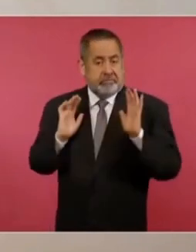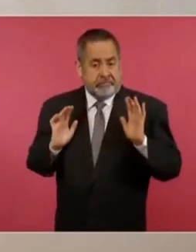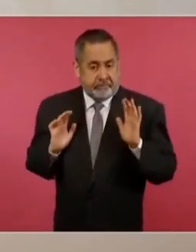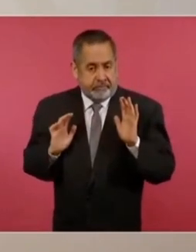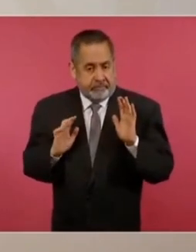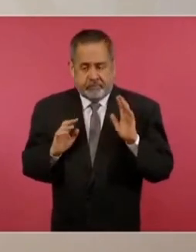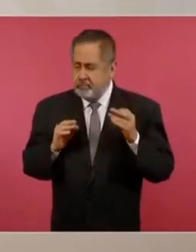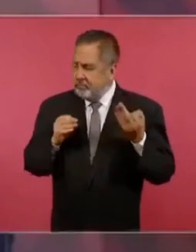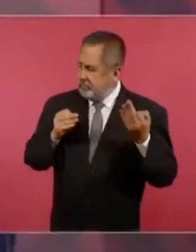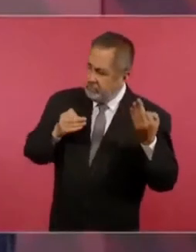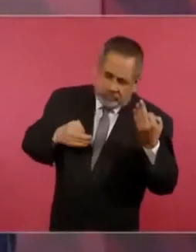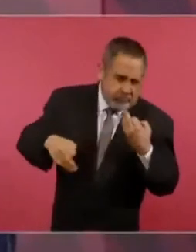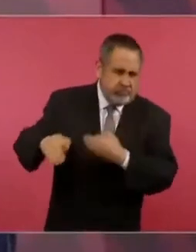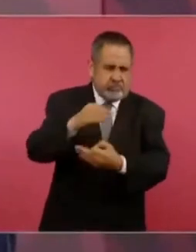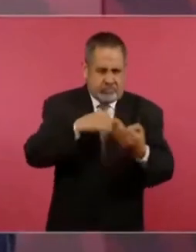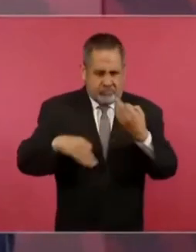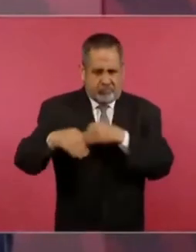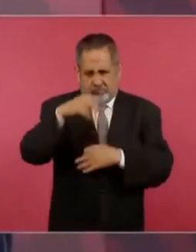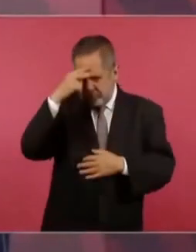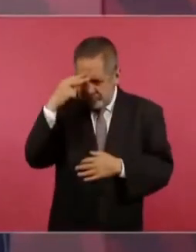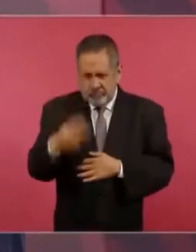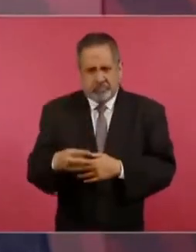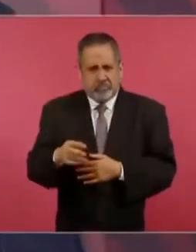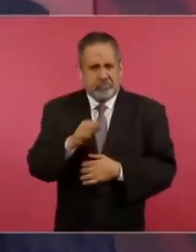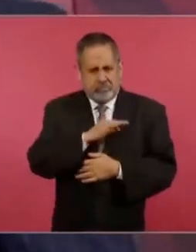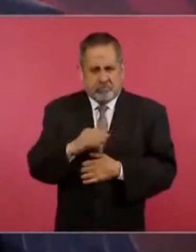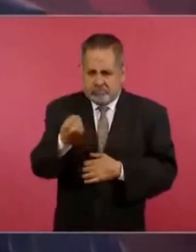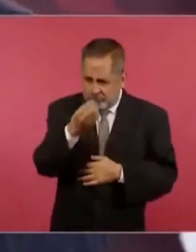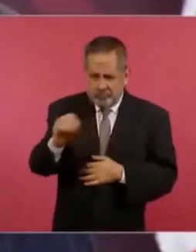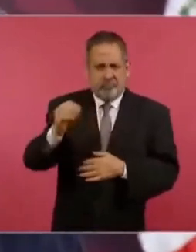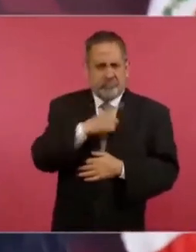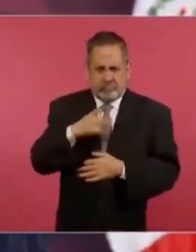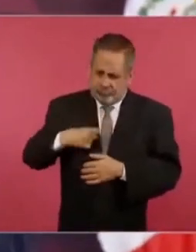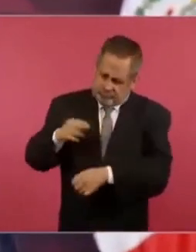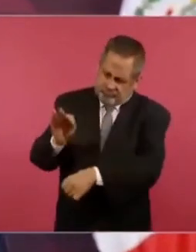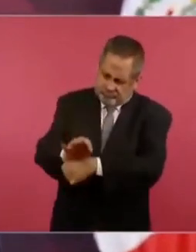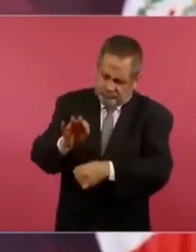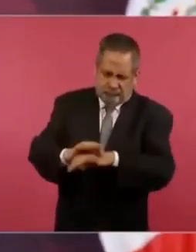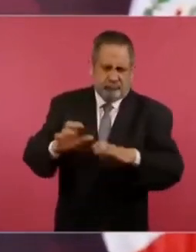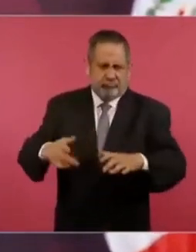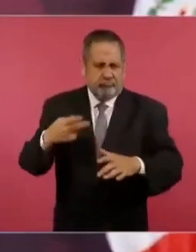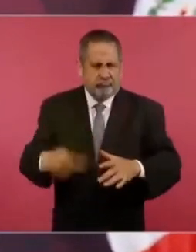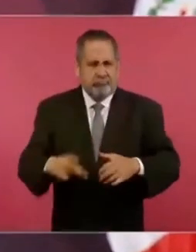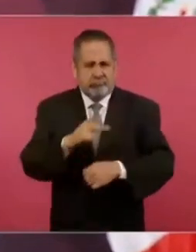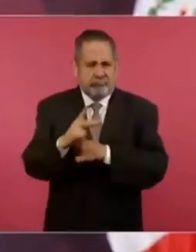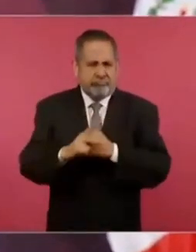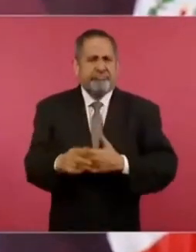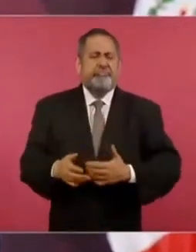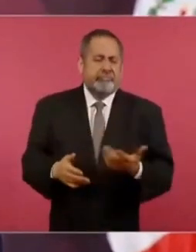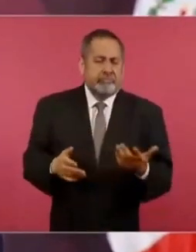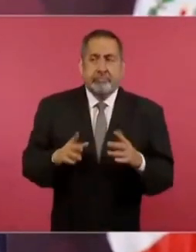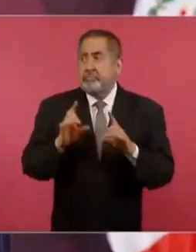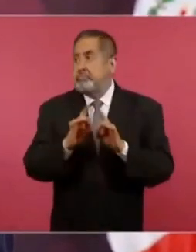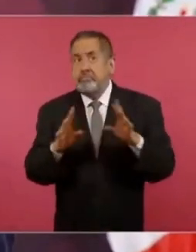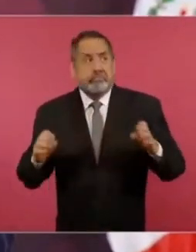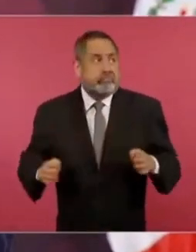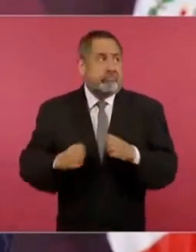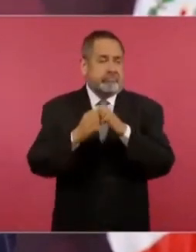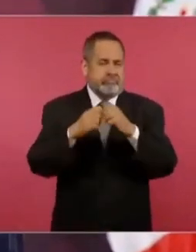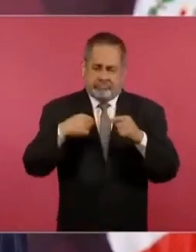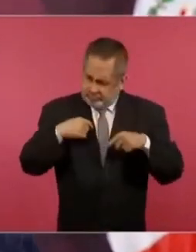todos estamos obligados a hacerlo en caso de emergencia,